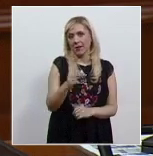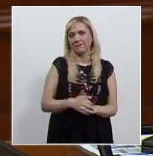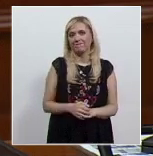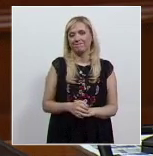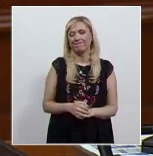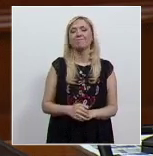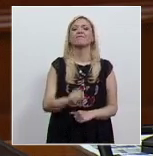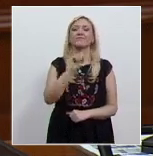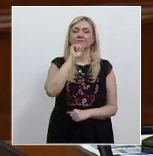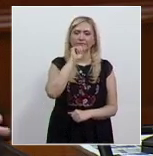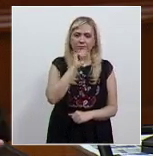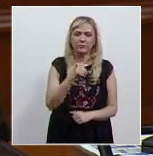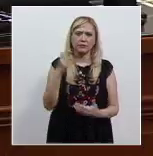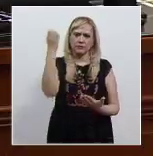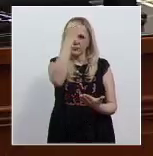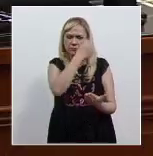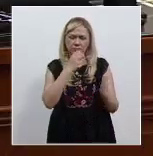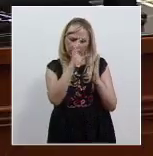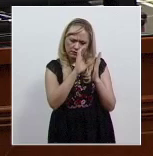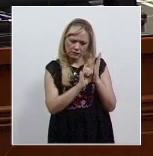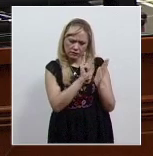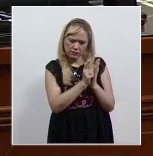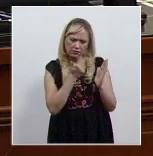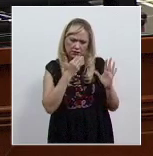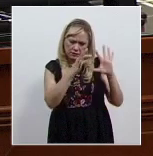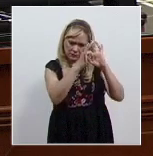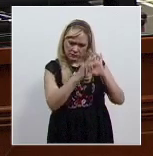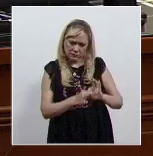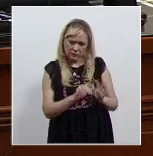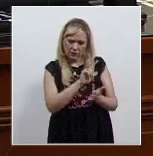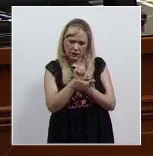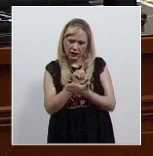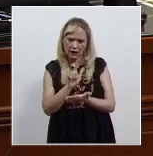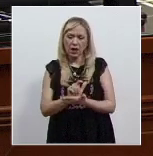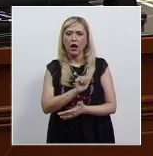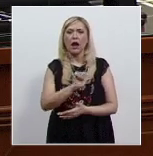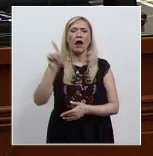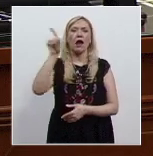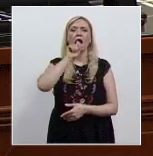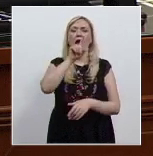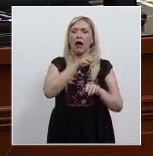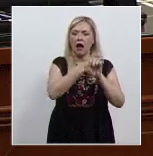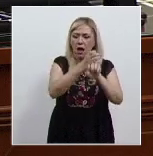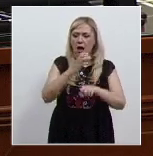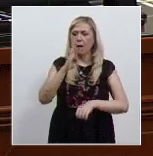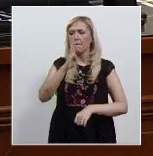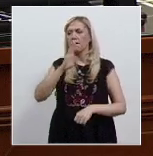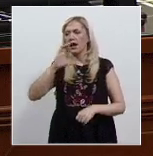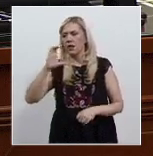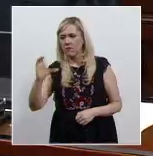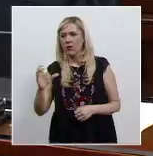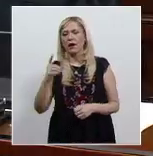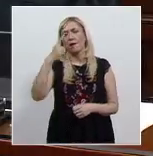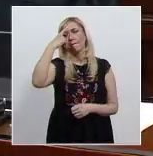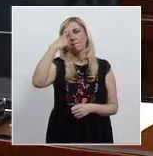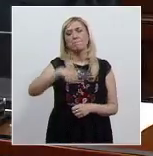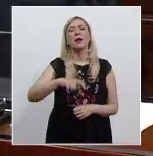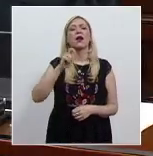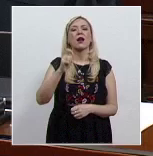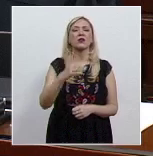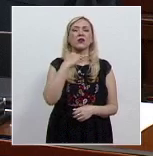Asimismo, revisarán la constitucionalidad de los marcos normativos de los estados de Jalisco y Baja California en materia